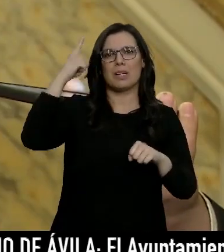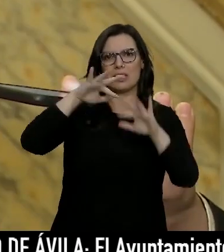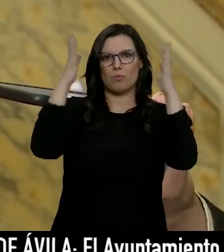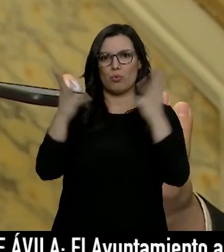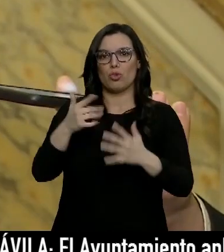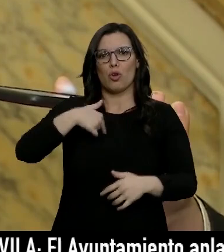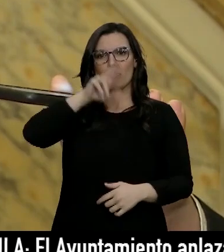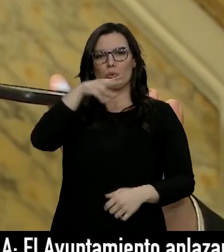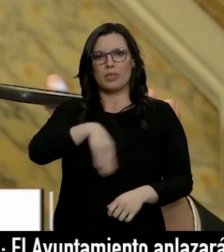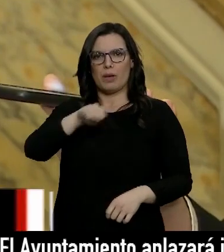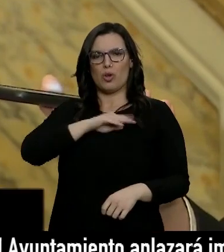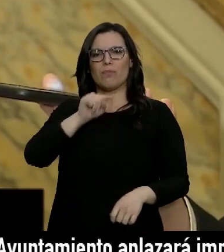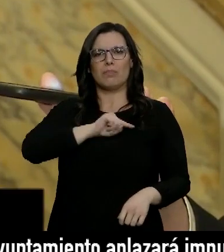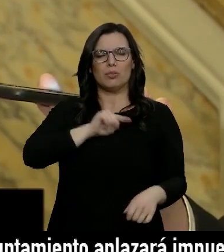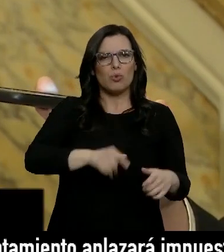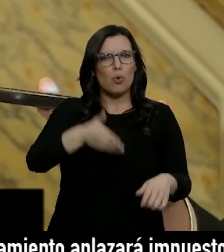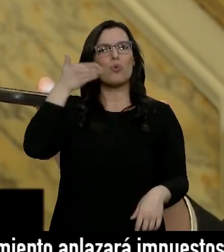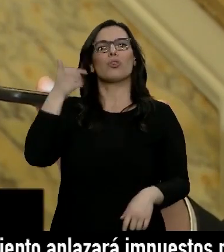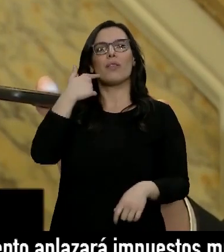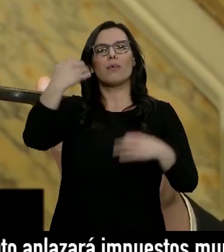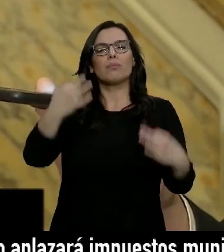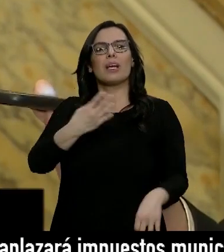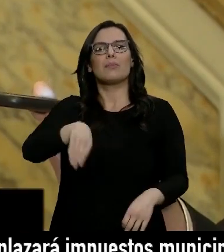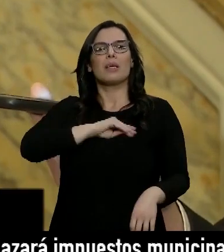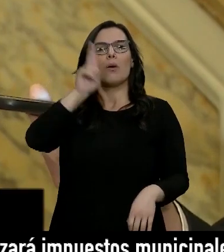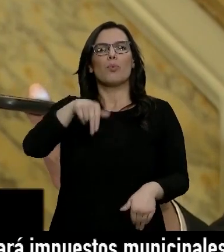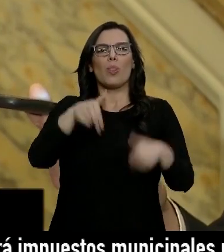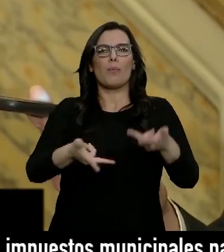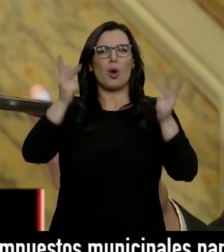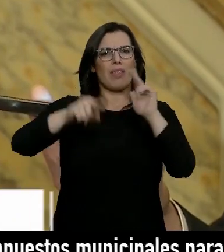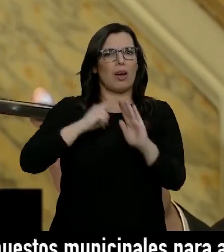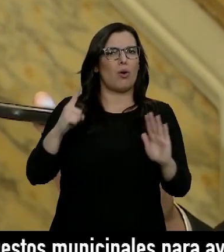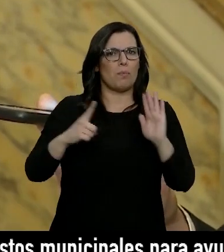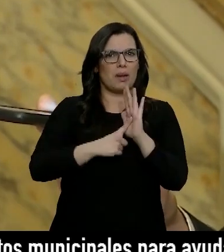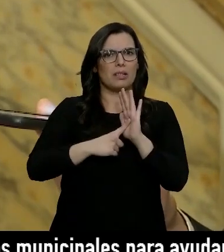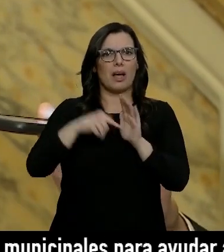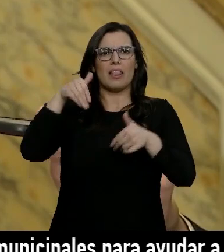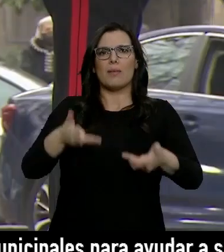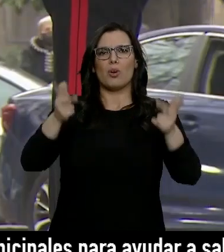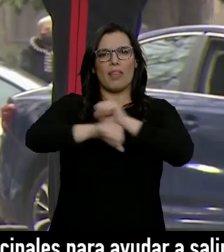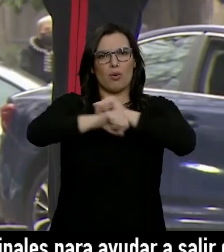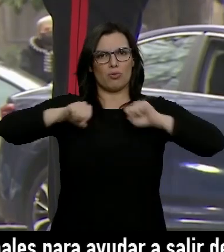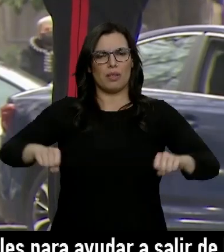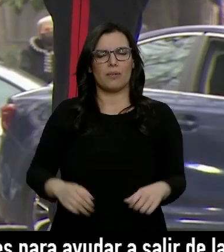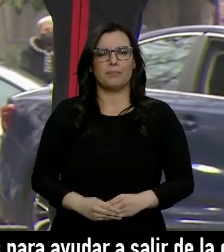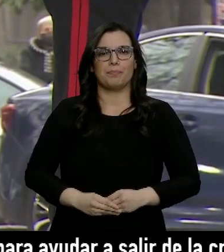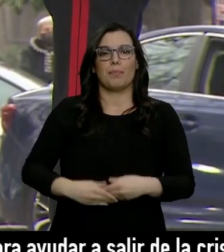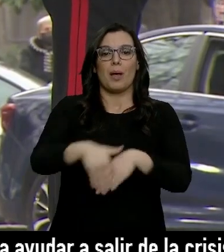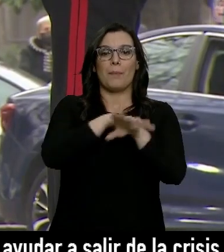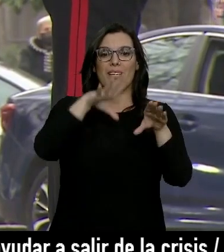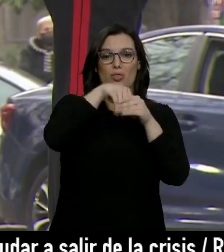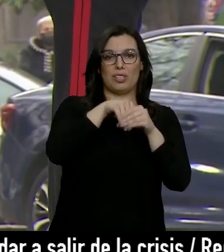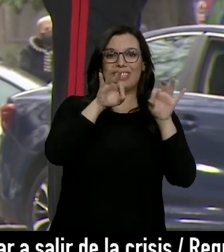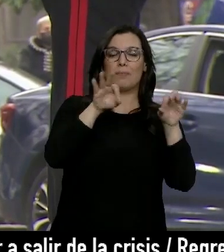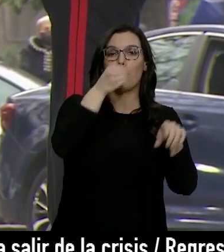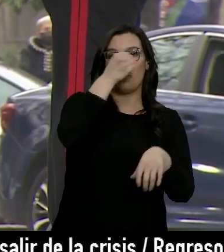como española me siento muy orgullosa de decir que España es una democracia plena y que es una democracia consolidada. Los ministros socialistas